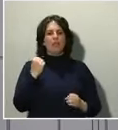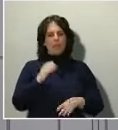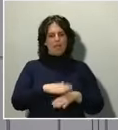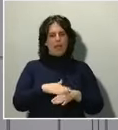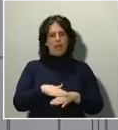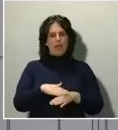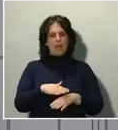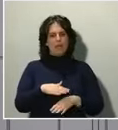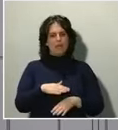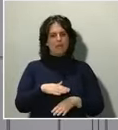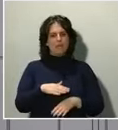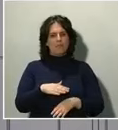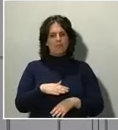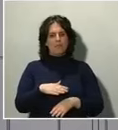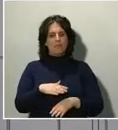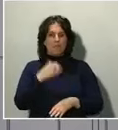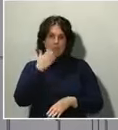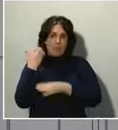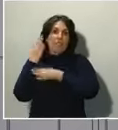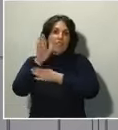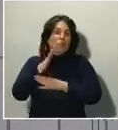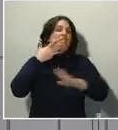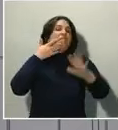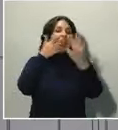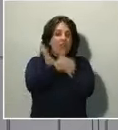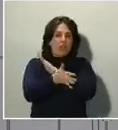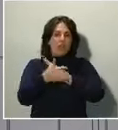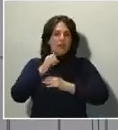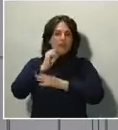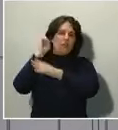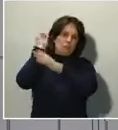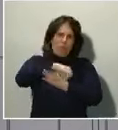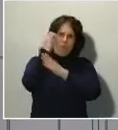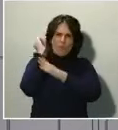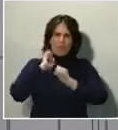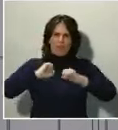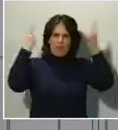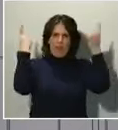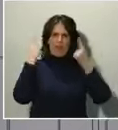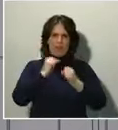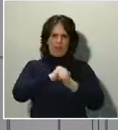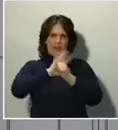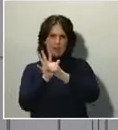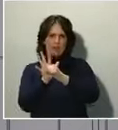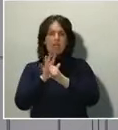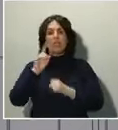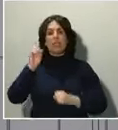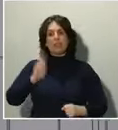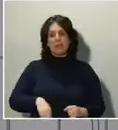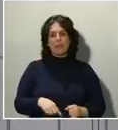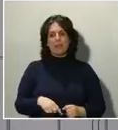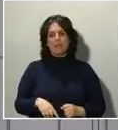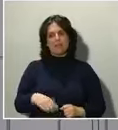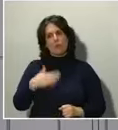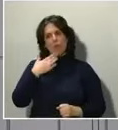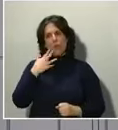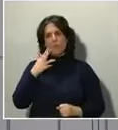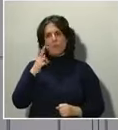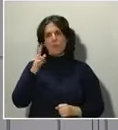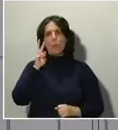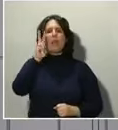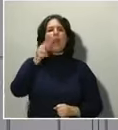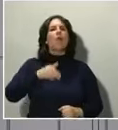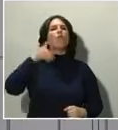virus del COVID-19 y, en segundo lugar, situarnos mirando hacia el futuro, olvidando lo que ha pasado esta